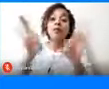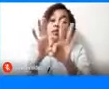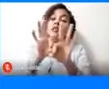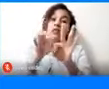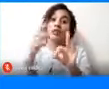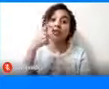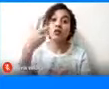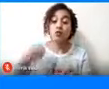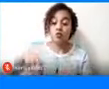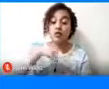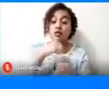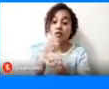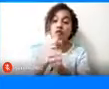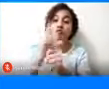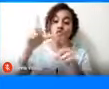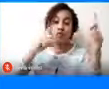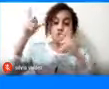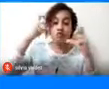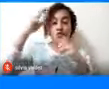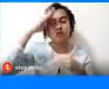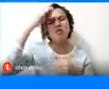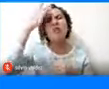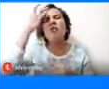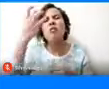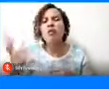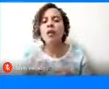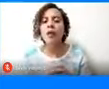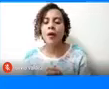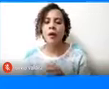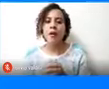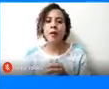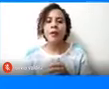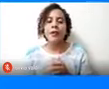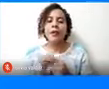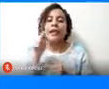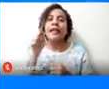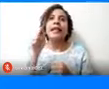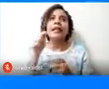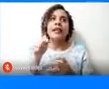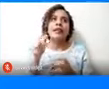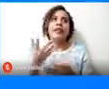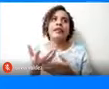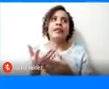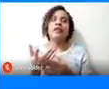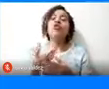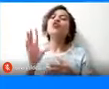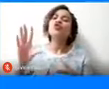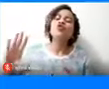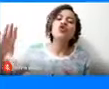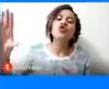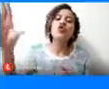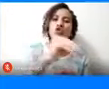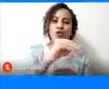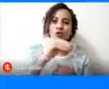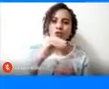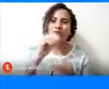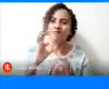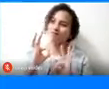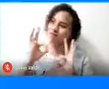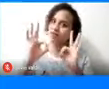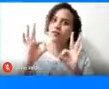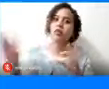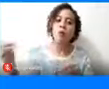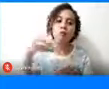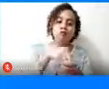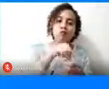labor de nuestros policías de turismo, ¿por qué? Porque todos los efectivos que hacen parte